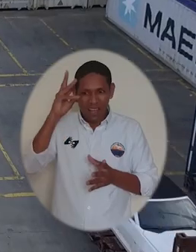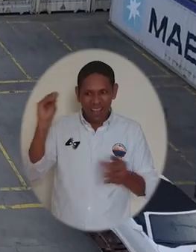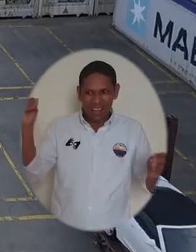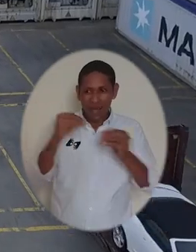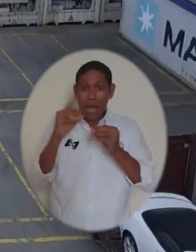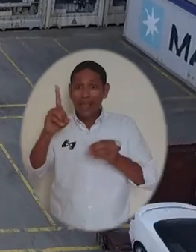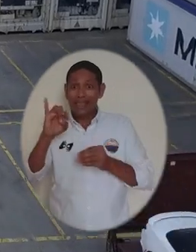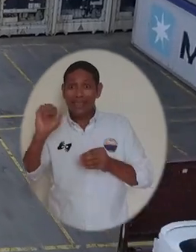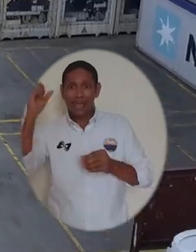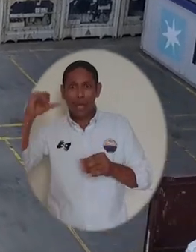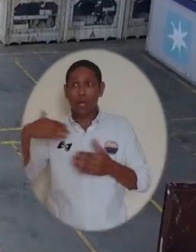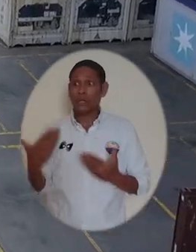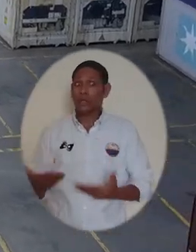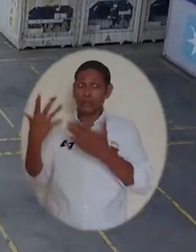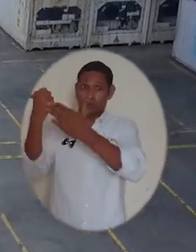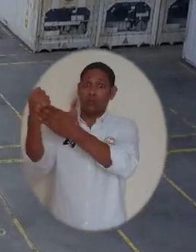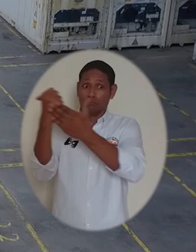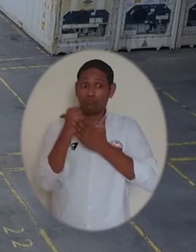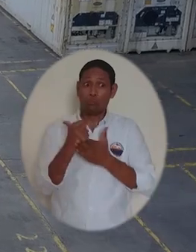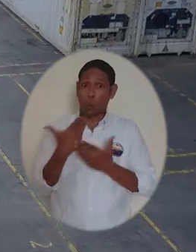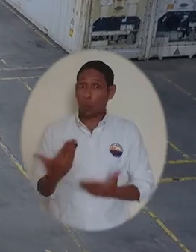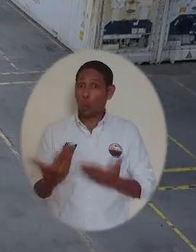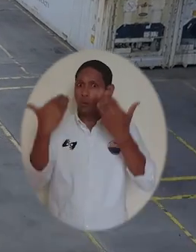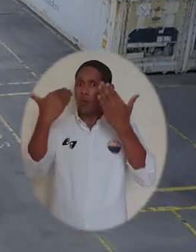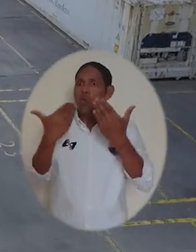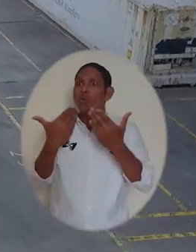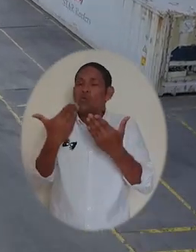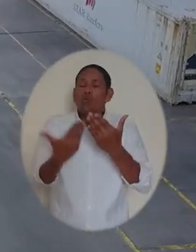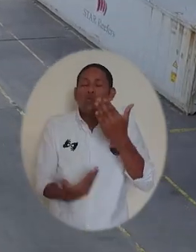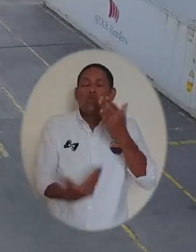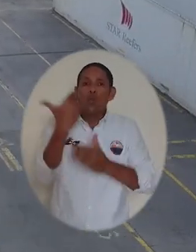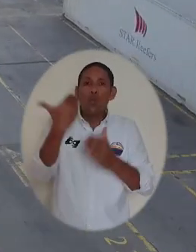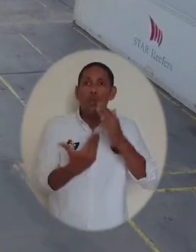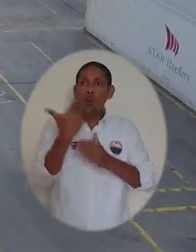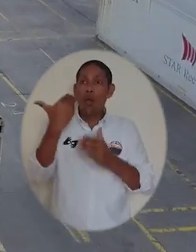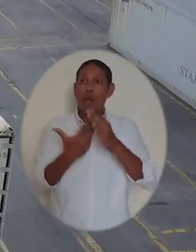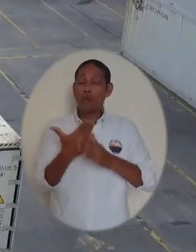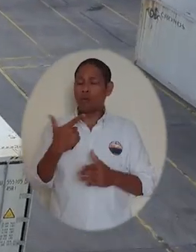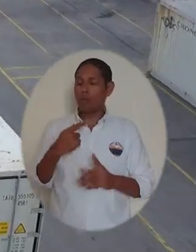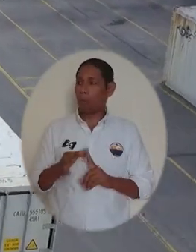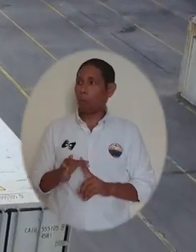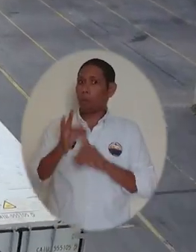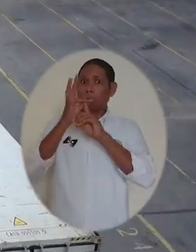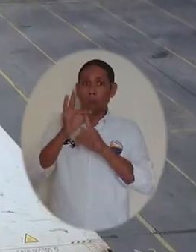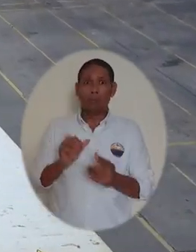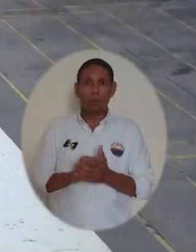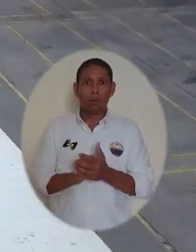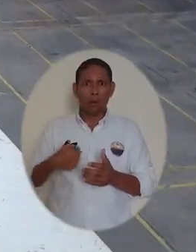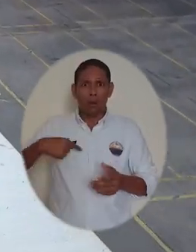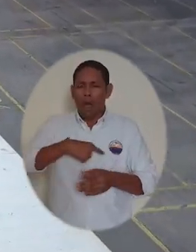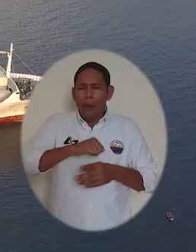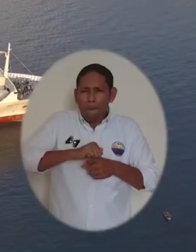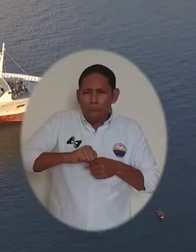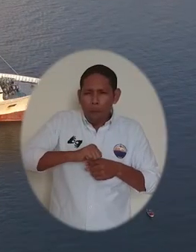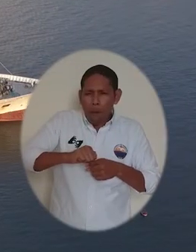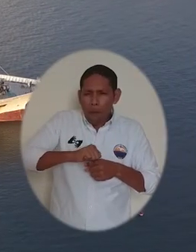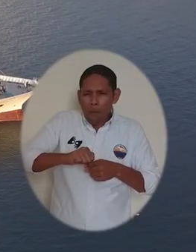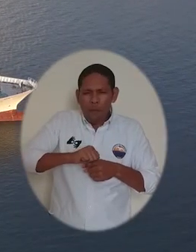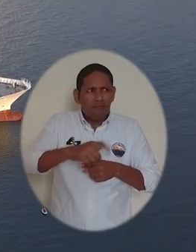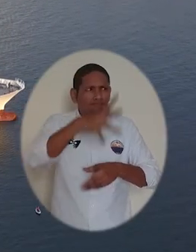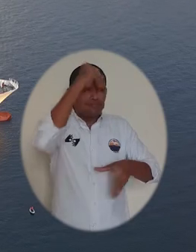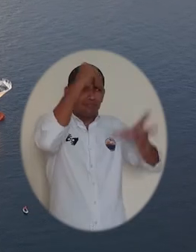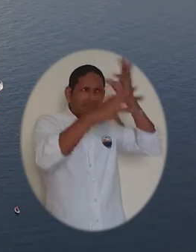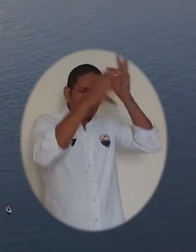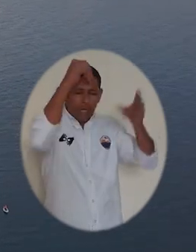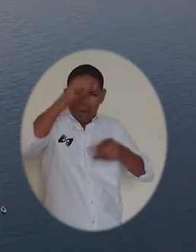NAF, en convenio con la DIAN, nos va traer muchos beneficios, puesto que es una experiencia única que se nos está brindando, donde vamos a poder